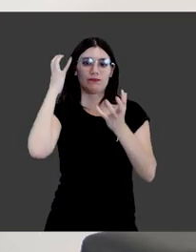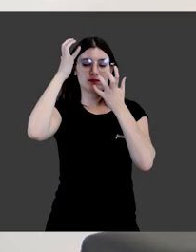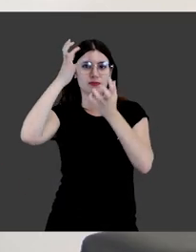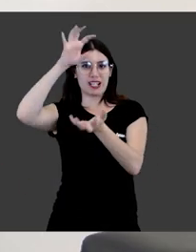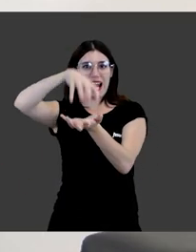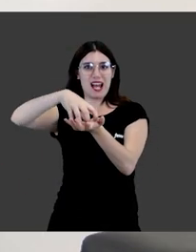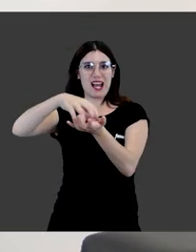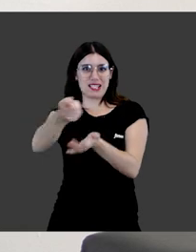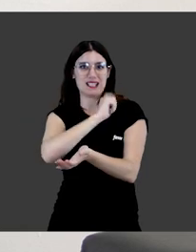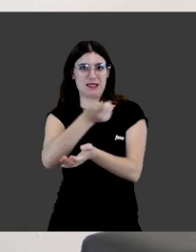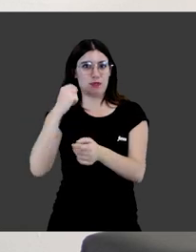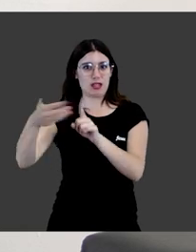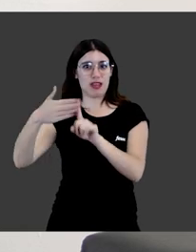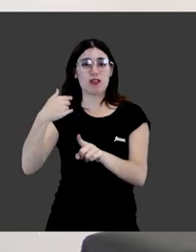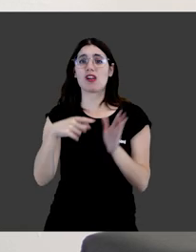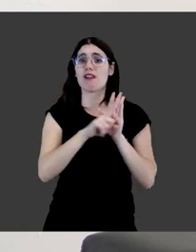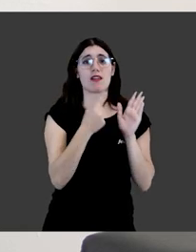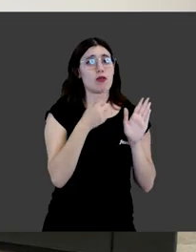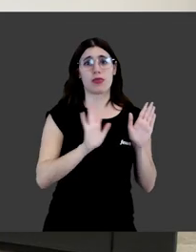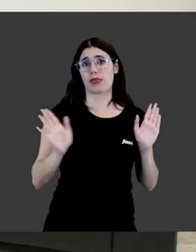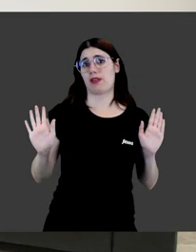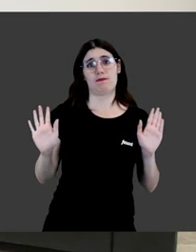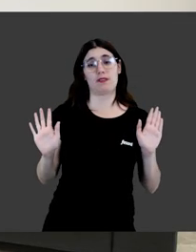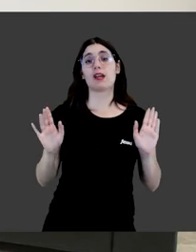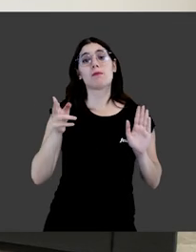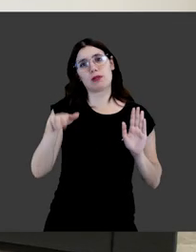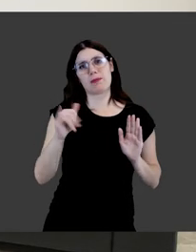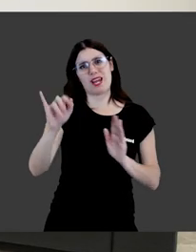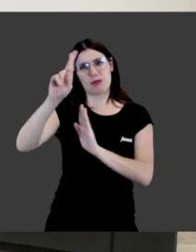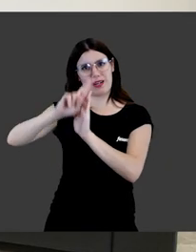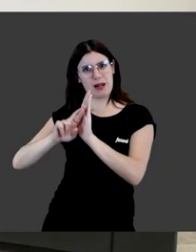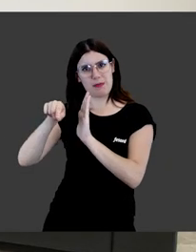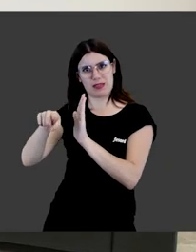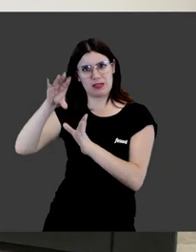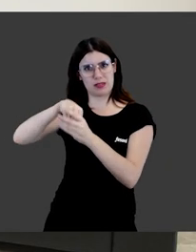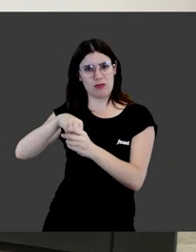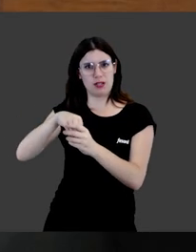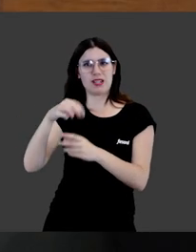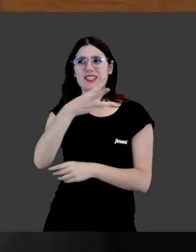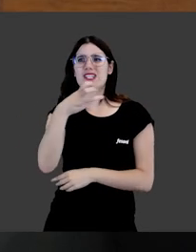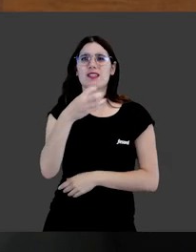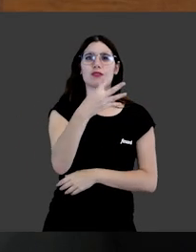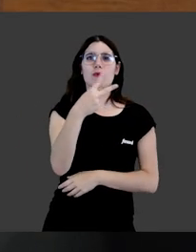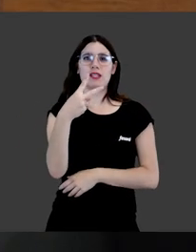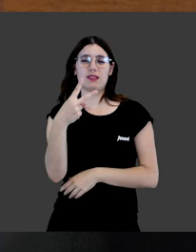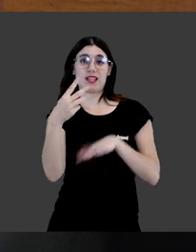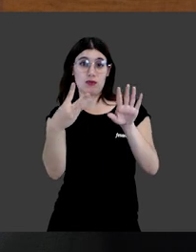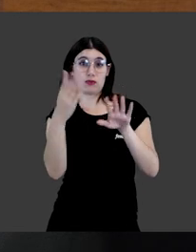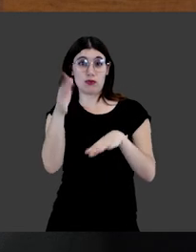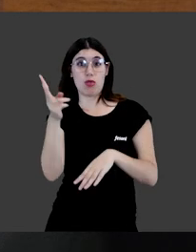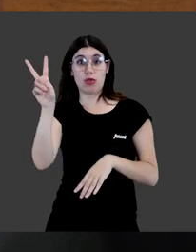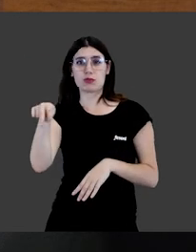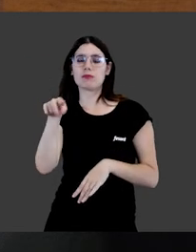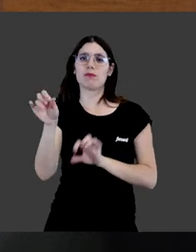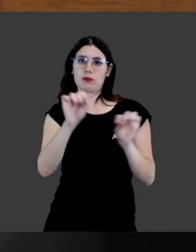de granjas y de explotación en granjas, la ley no dice nada al respecto, pero sí que también hay un reglamento, el 348-2000, que sí que